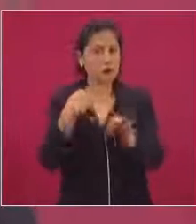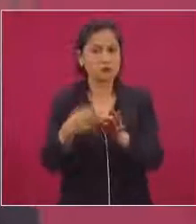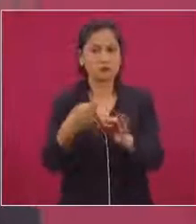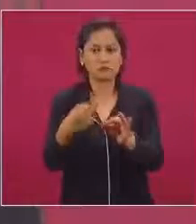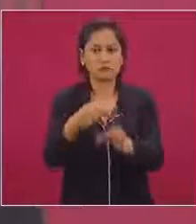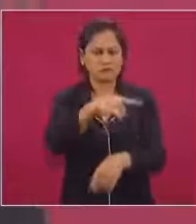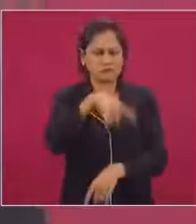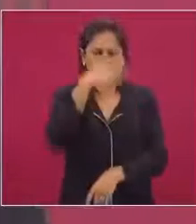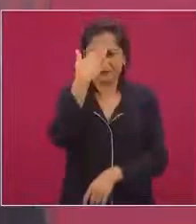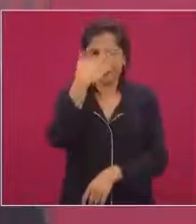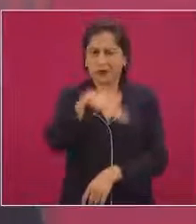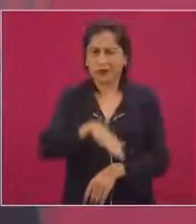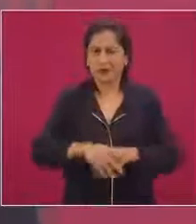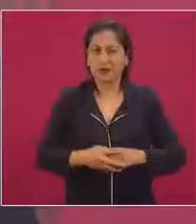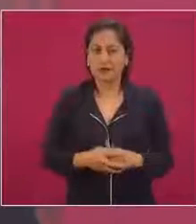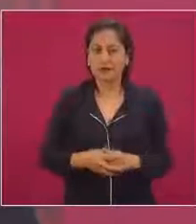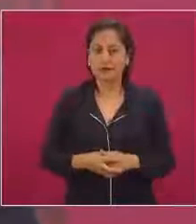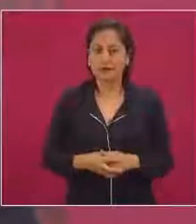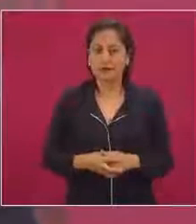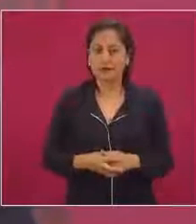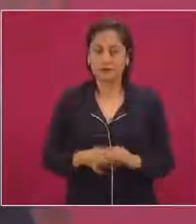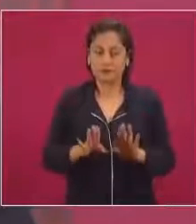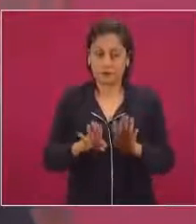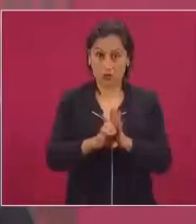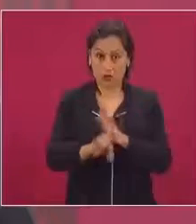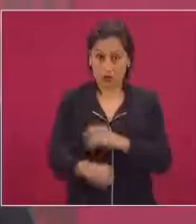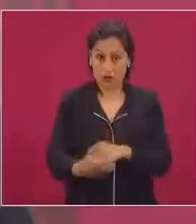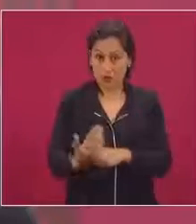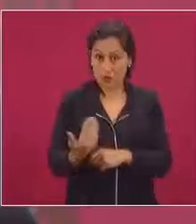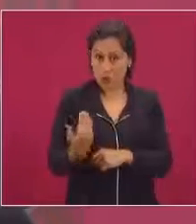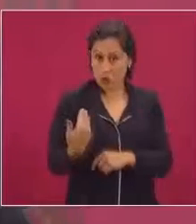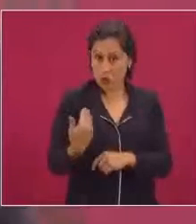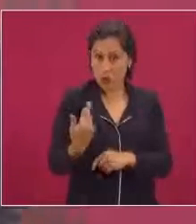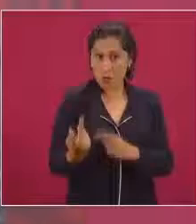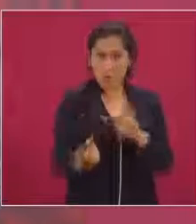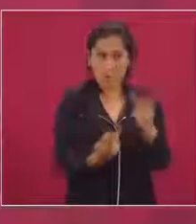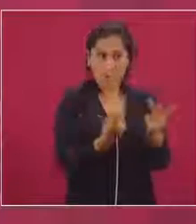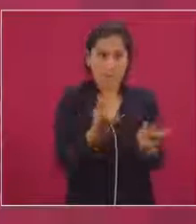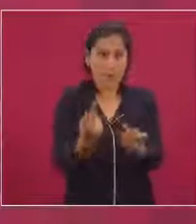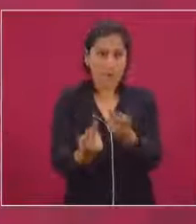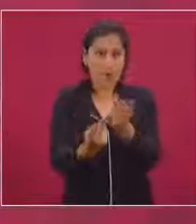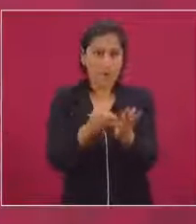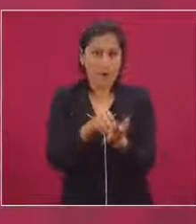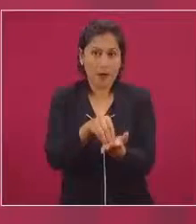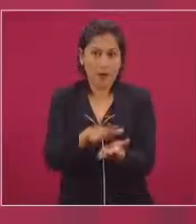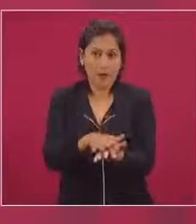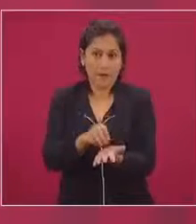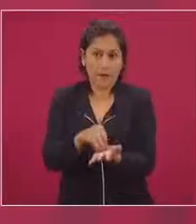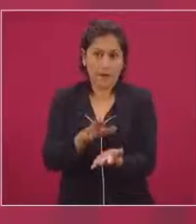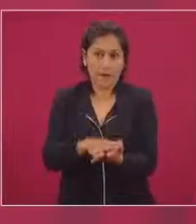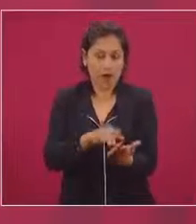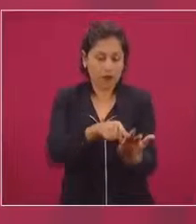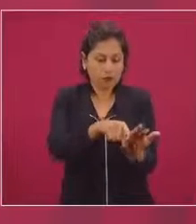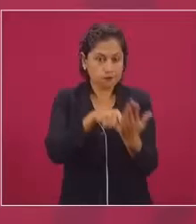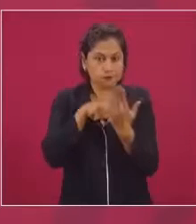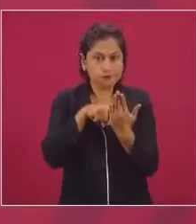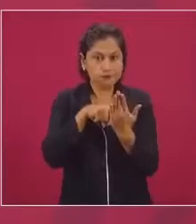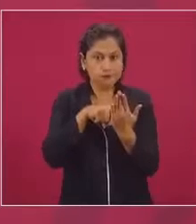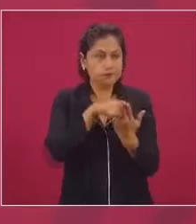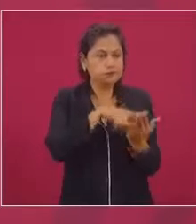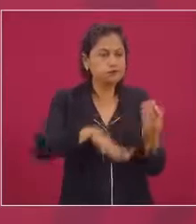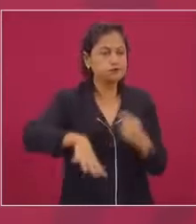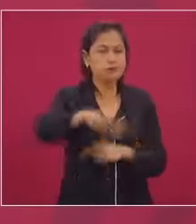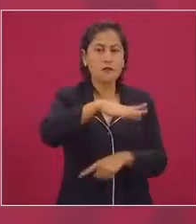En las últimas encuestas la mayoría del pueblo de México nos está respaldando.